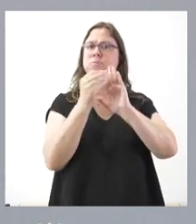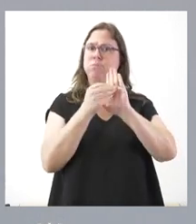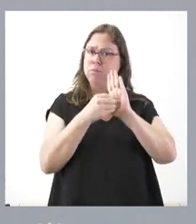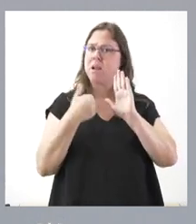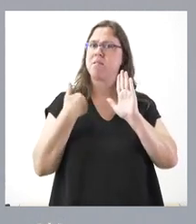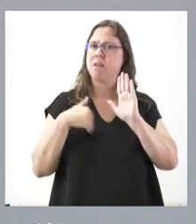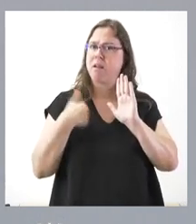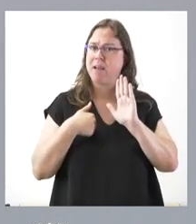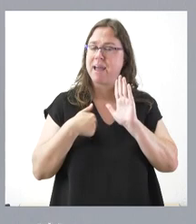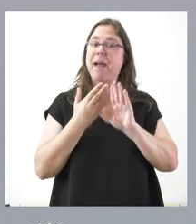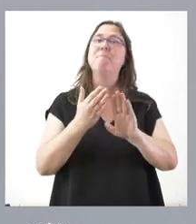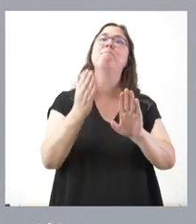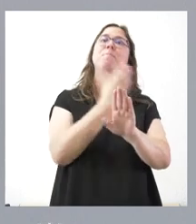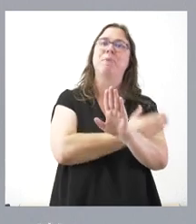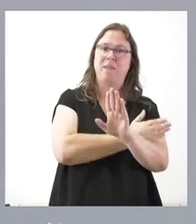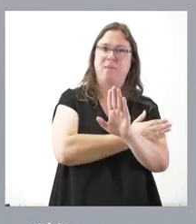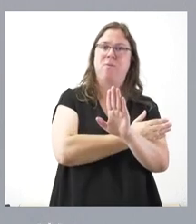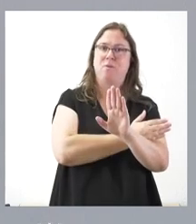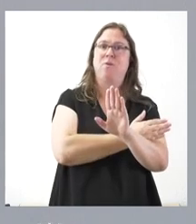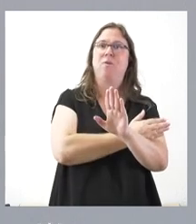previo al